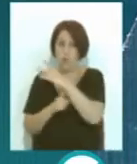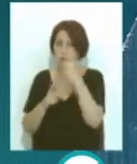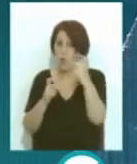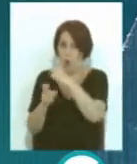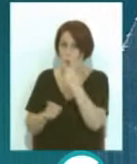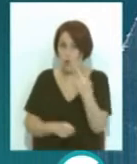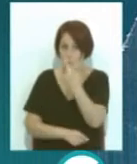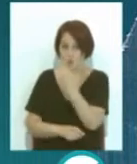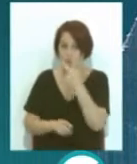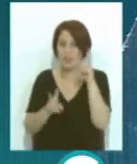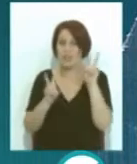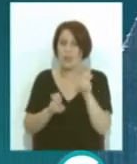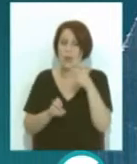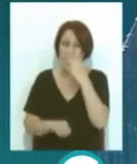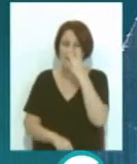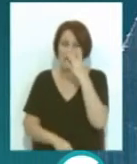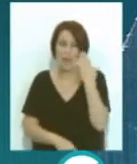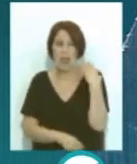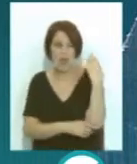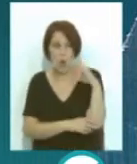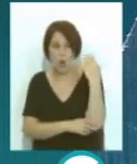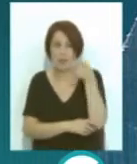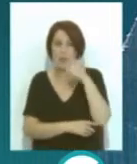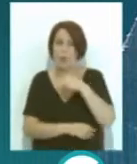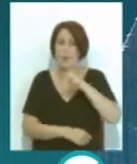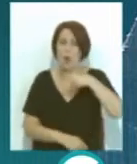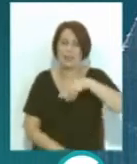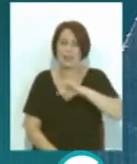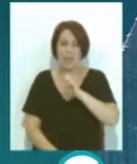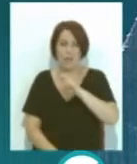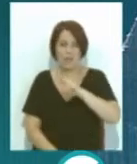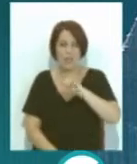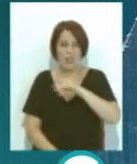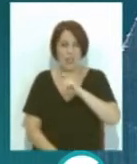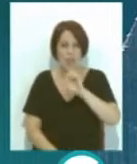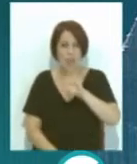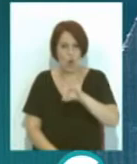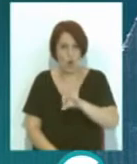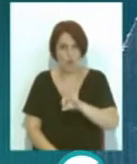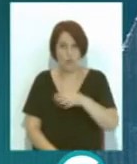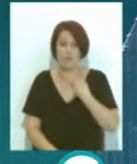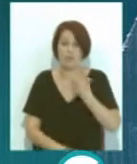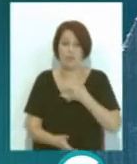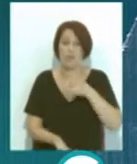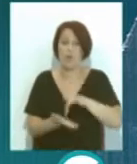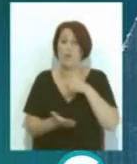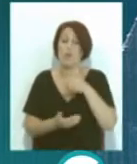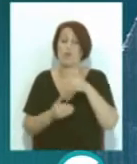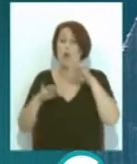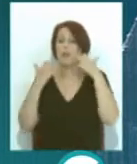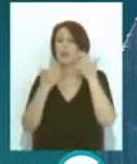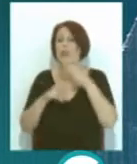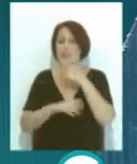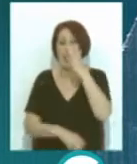fotográficas sobre el Carnaval de Barranquilla y el de Montevideo una actividad que se enmarca dentro de la próxima celebración del Congreso del